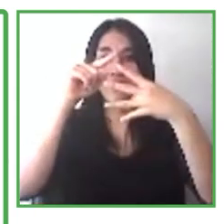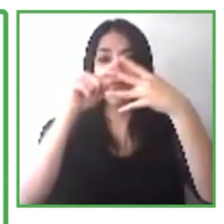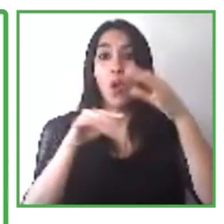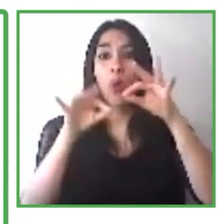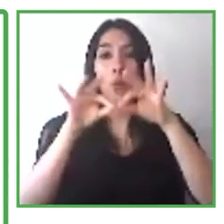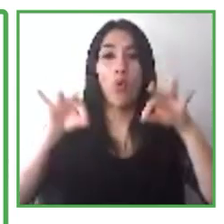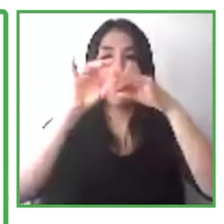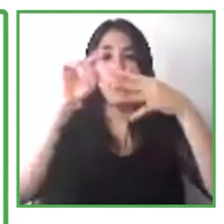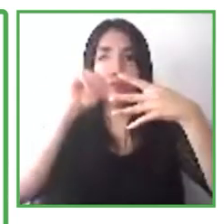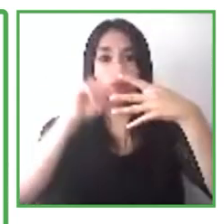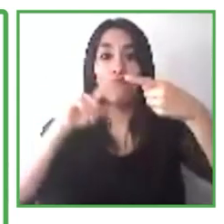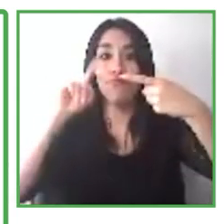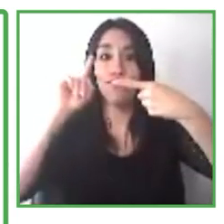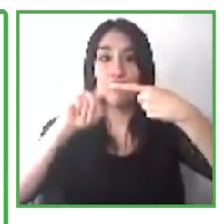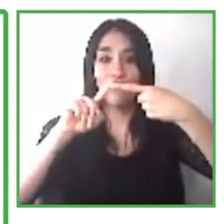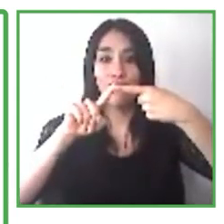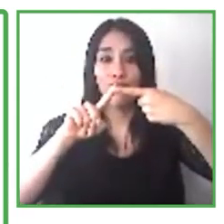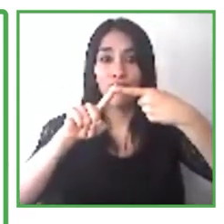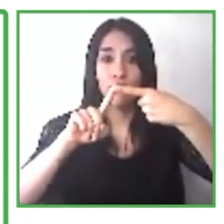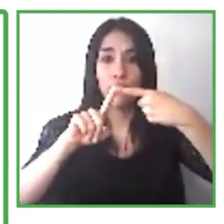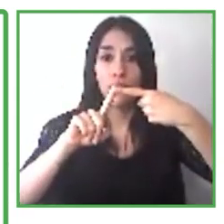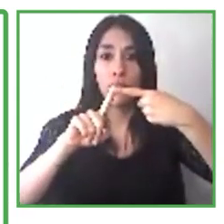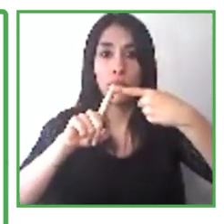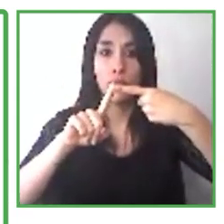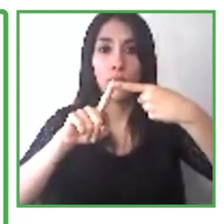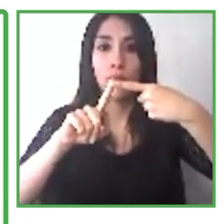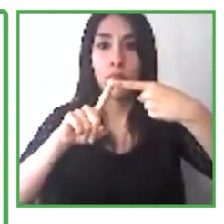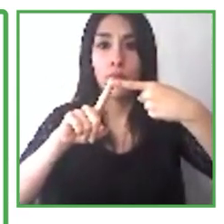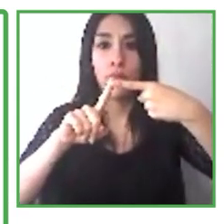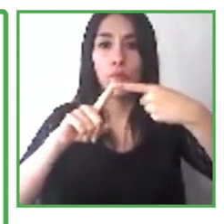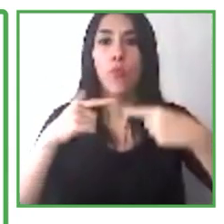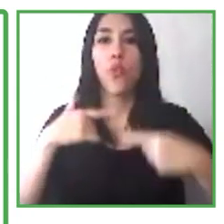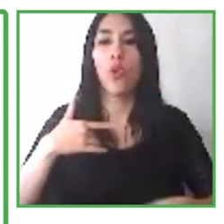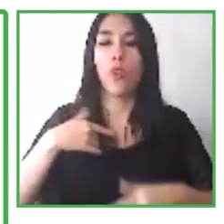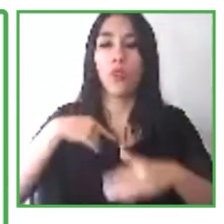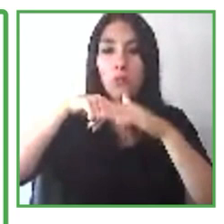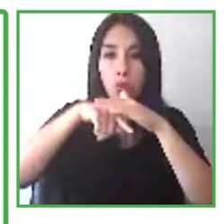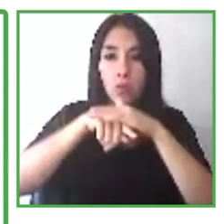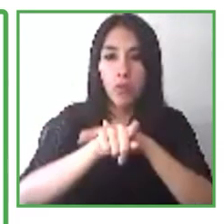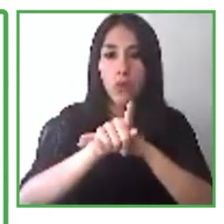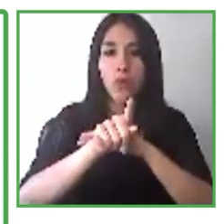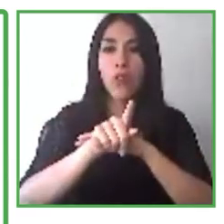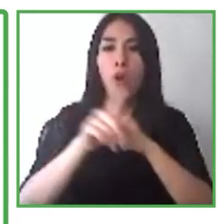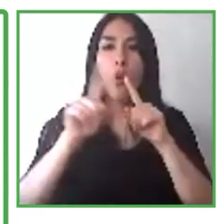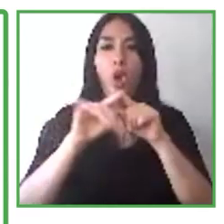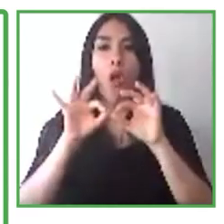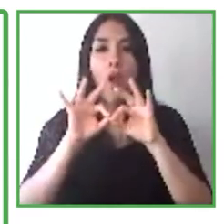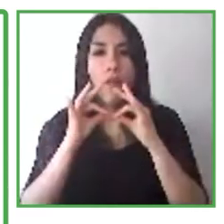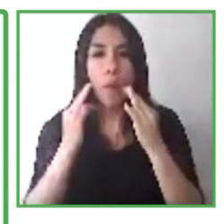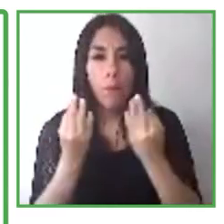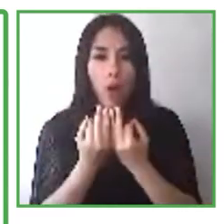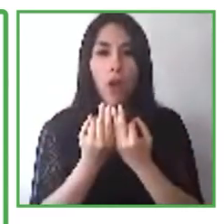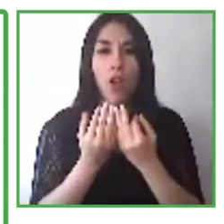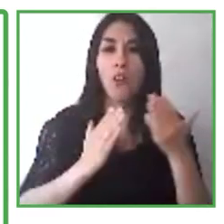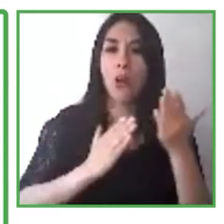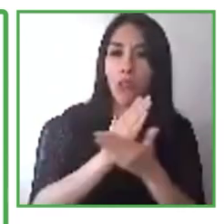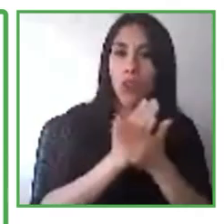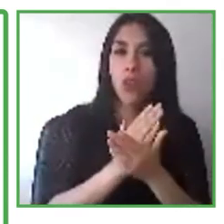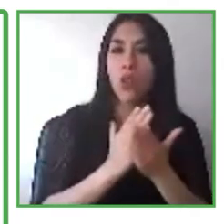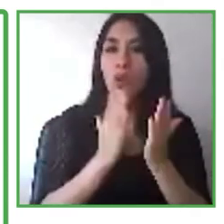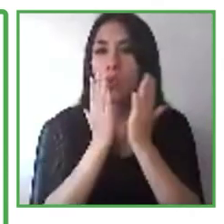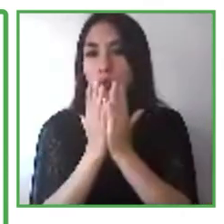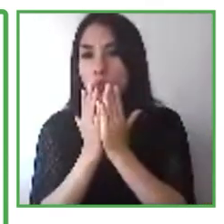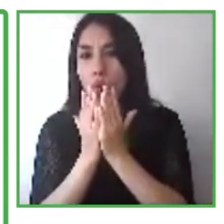vamos a proporcionar un acceso completo a capacitación digital, técnica y de habilidades.